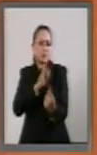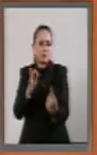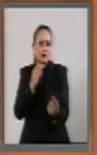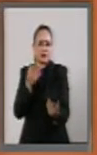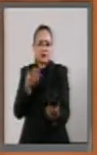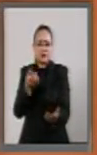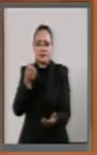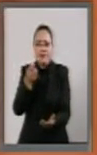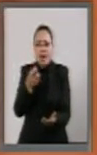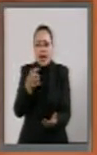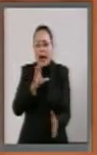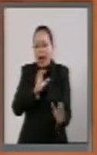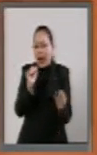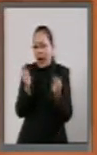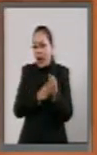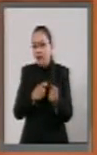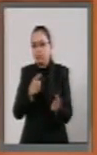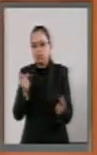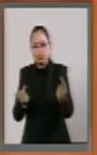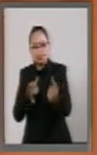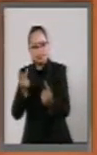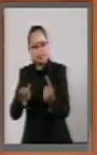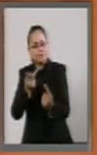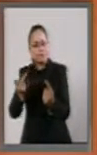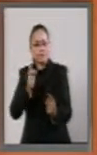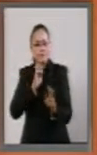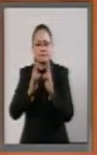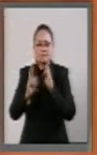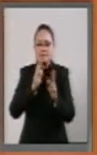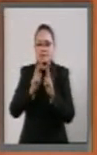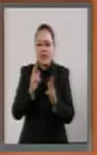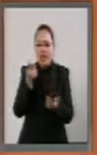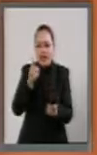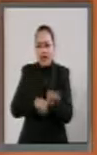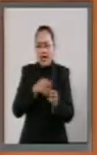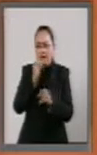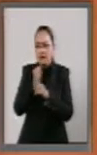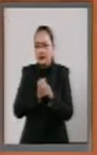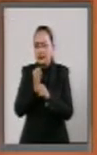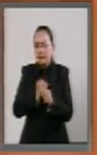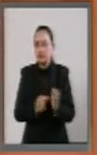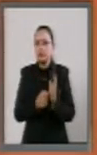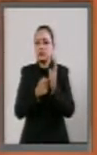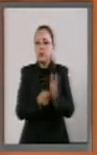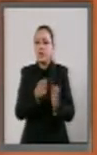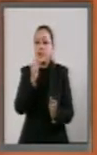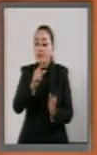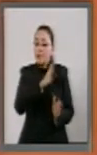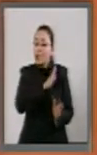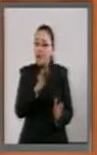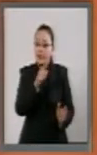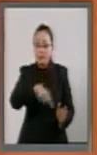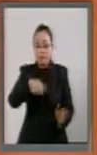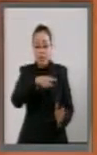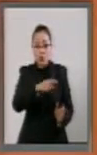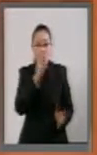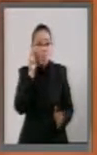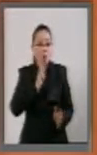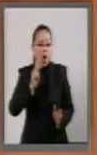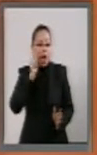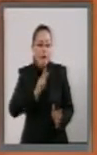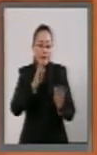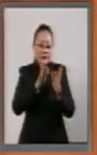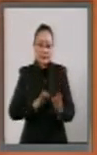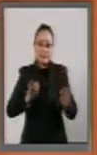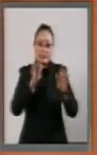esta contestación de la investigación que se presenta y puedan presentar todas las pruebas que